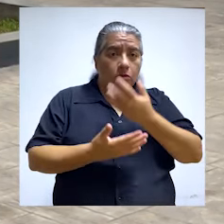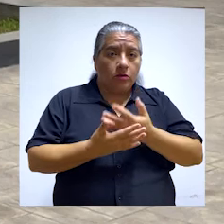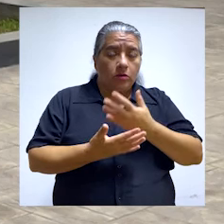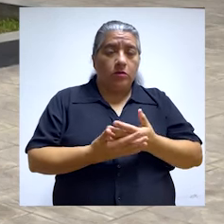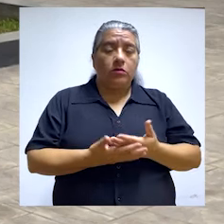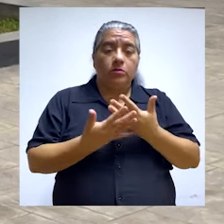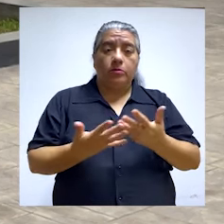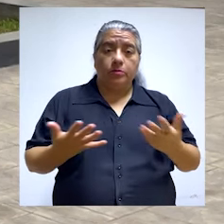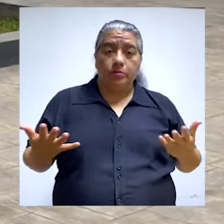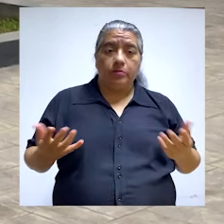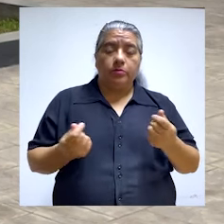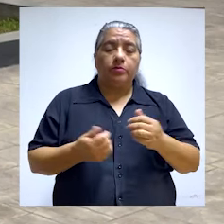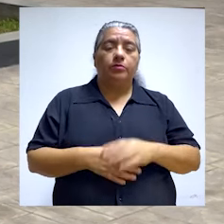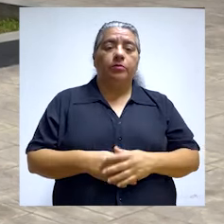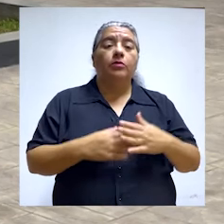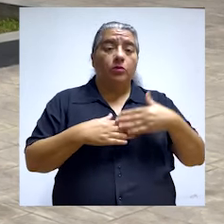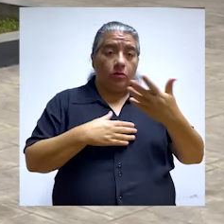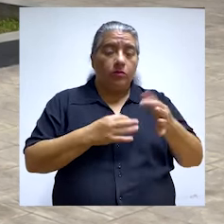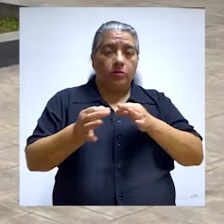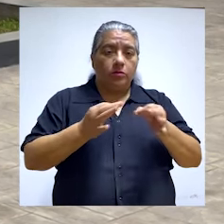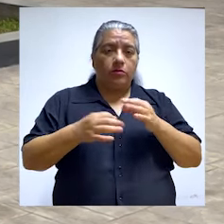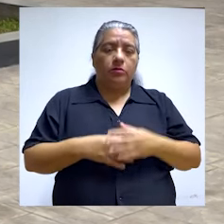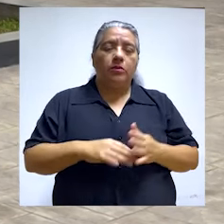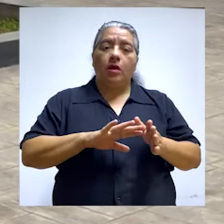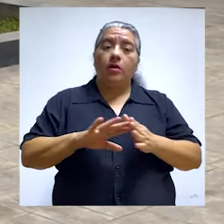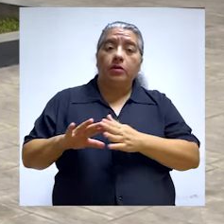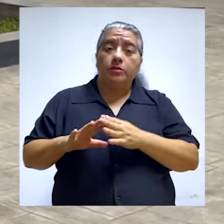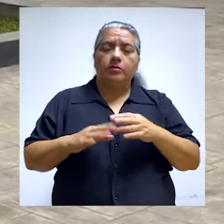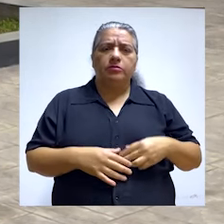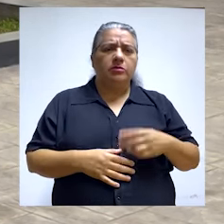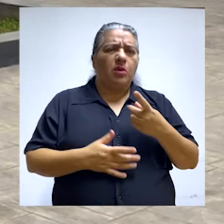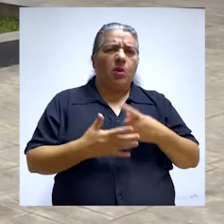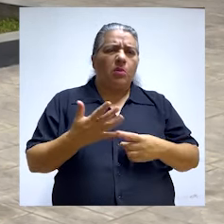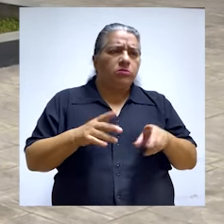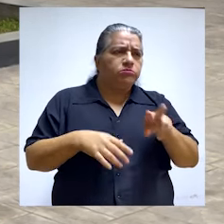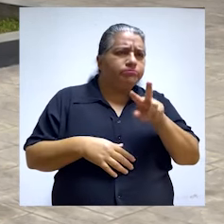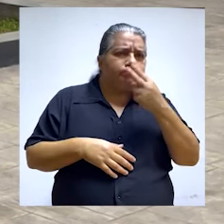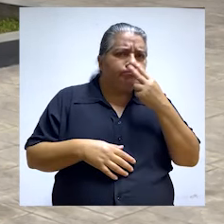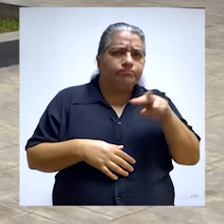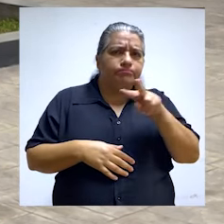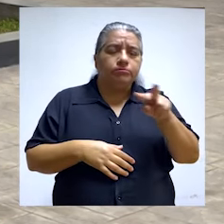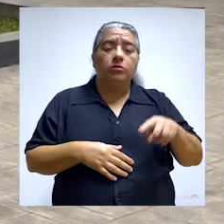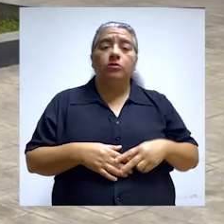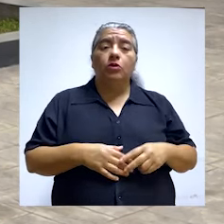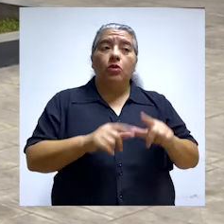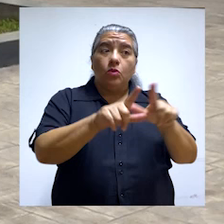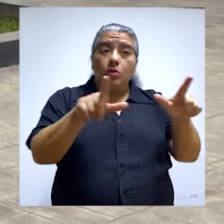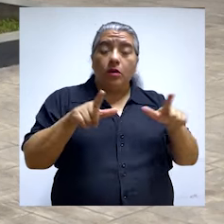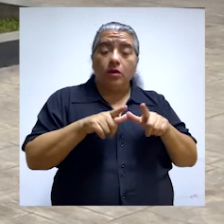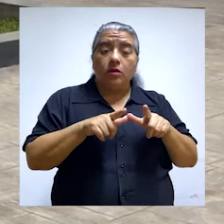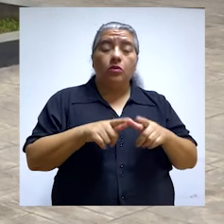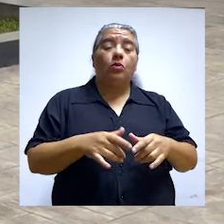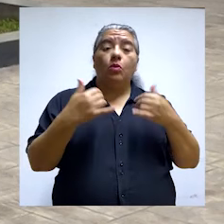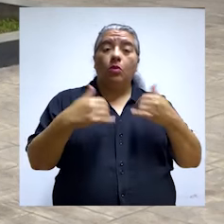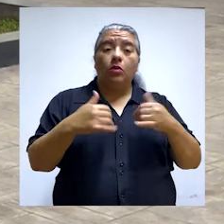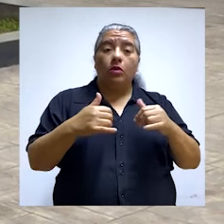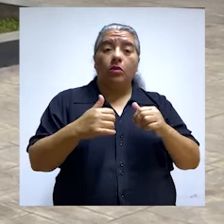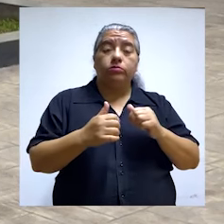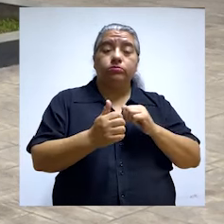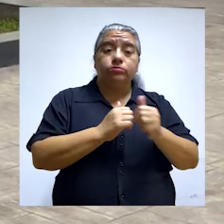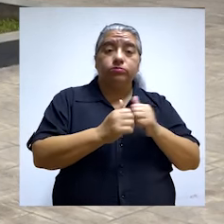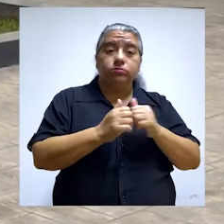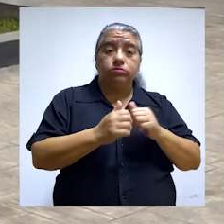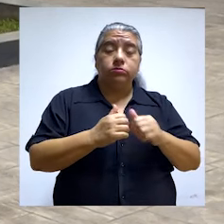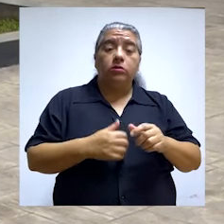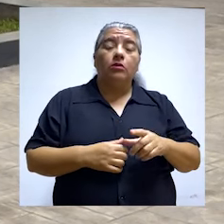más adelante. Ahora veamos una entrevista para conocer el Estado y las condiciones en que se encuentran las sedes de los Juegos Bolivarianos